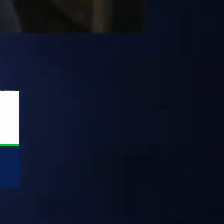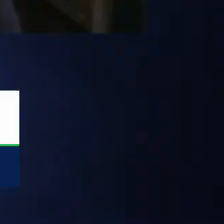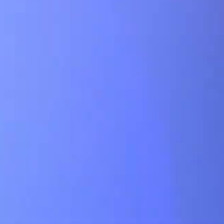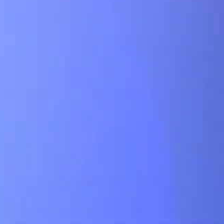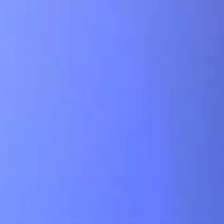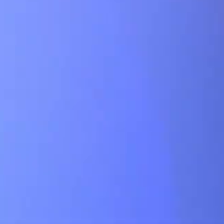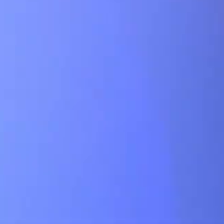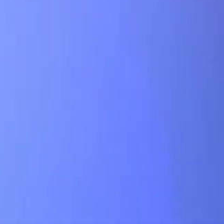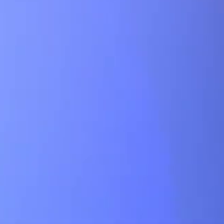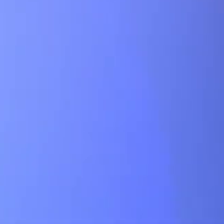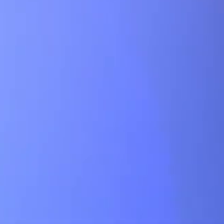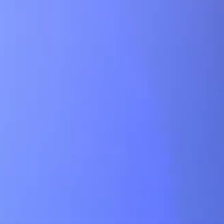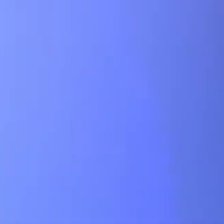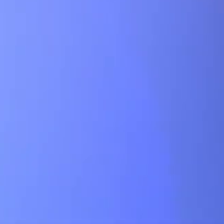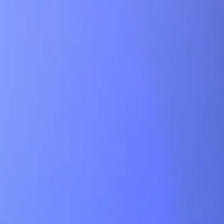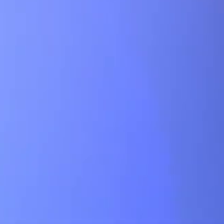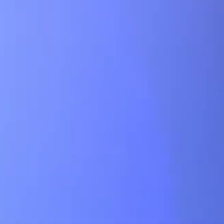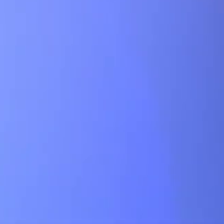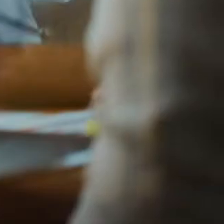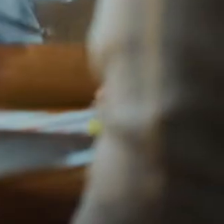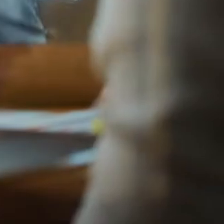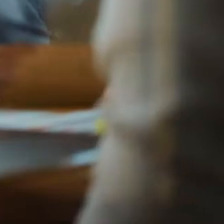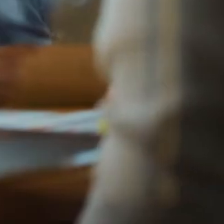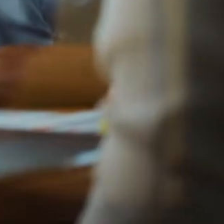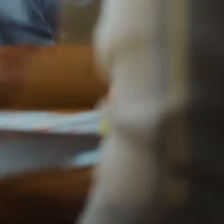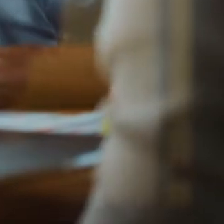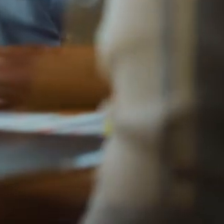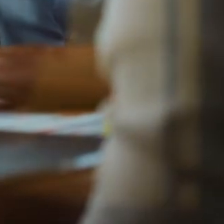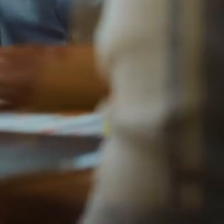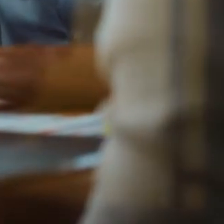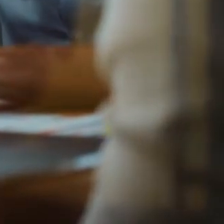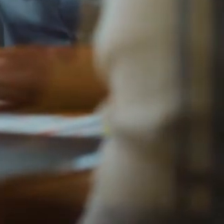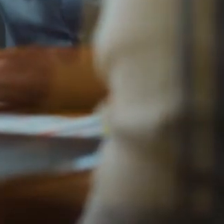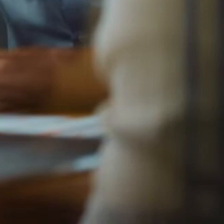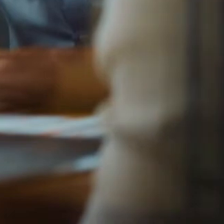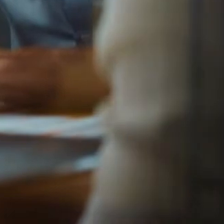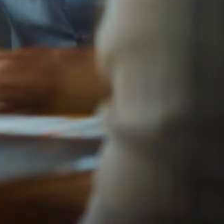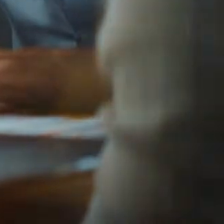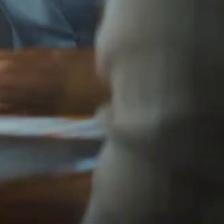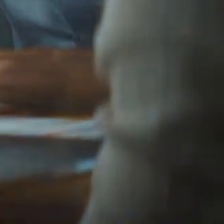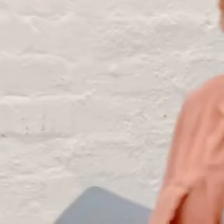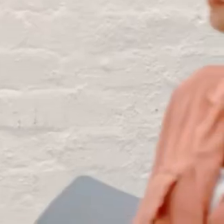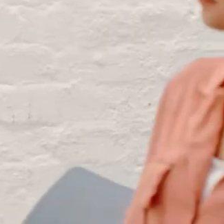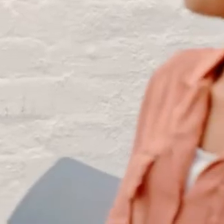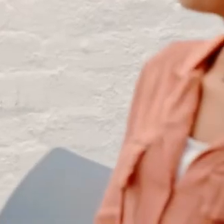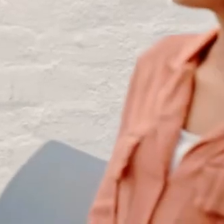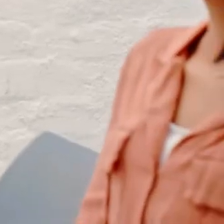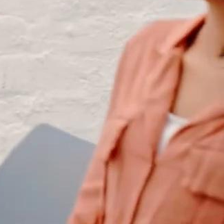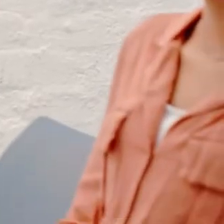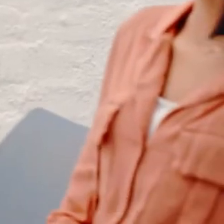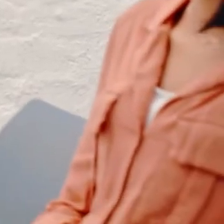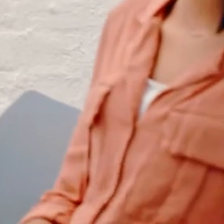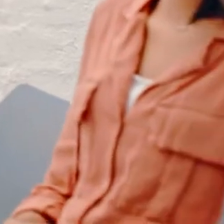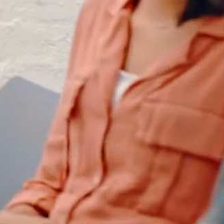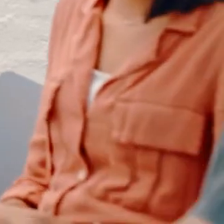años. So what really drives us at WIDS is that we want diversity at the decision table here. And women